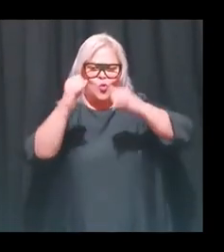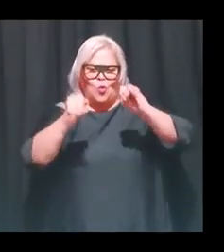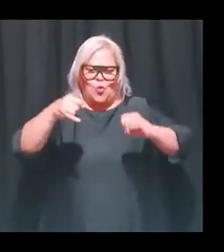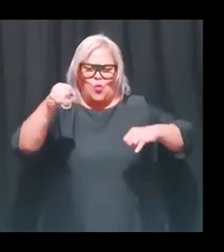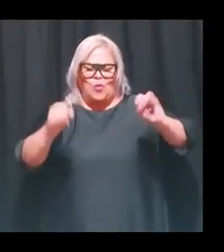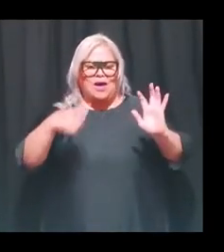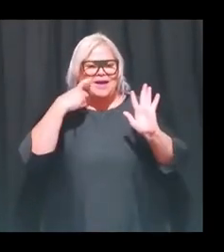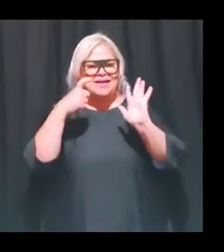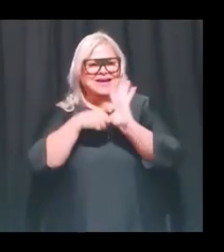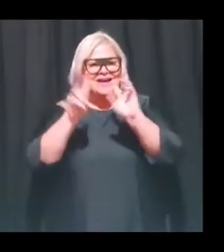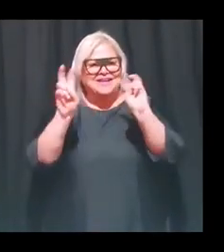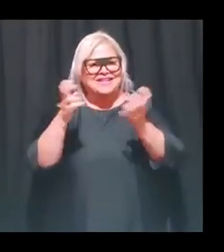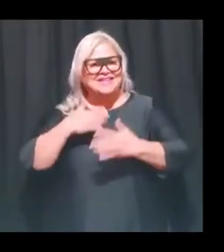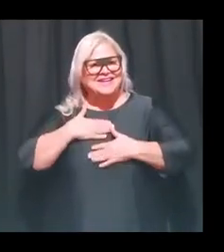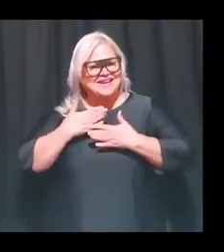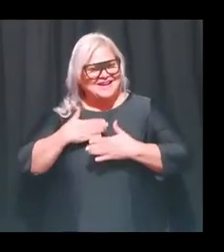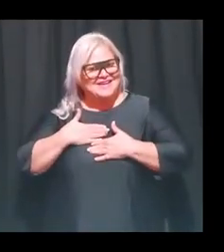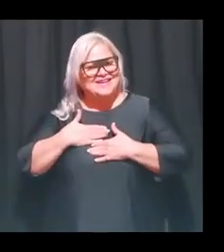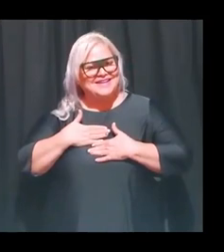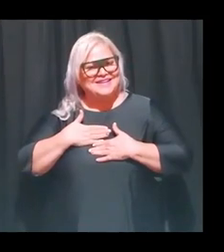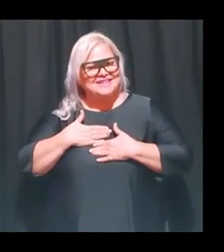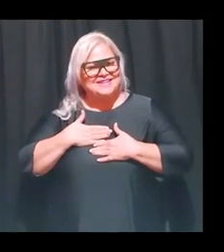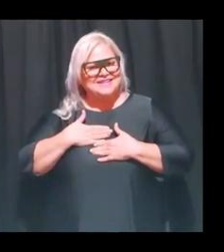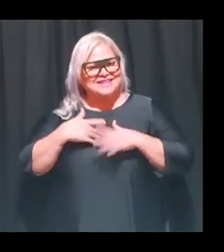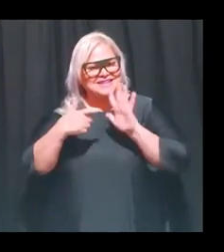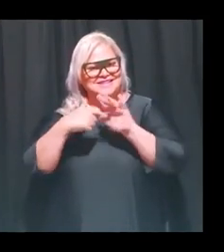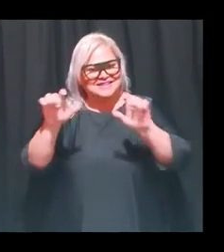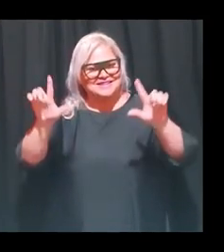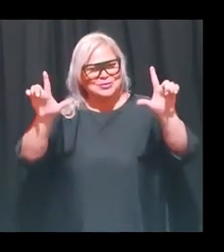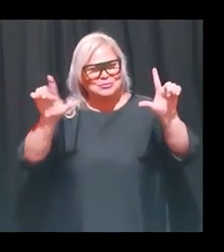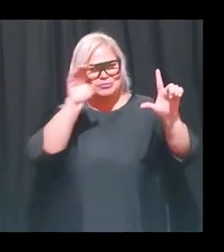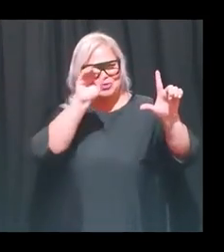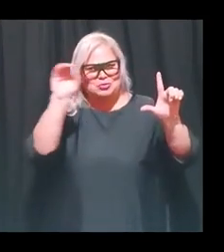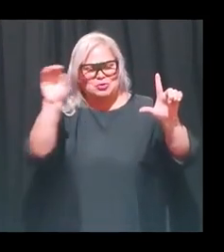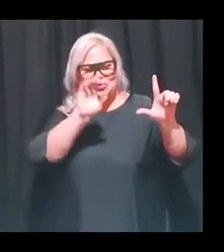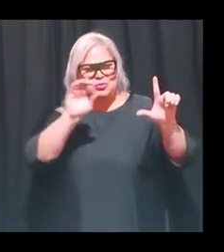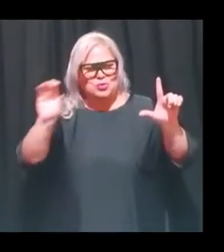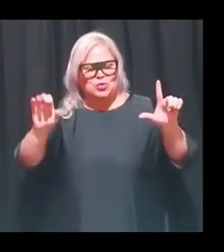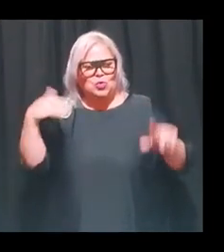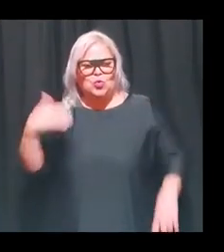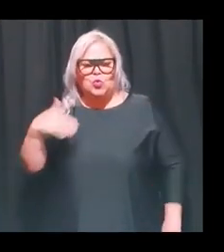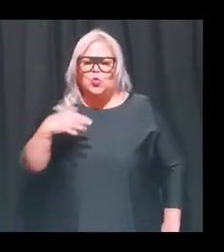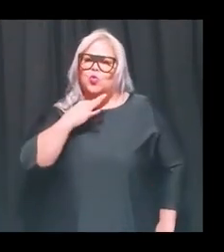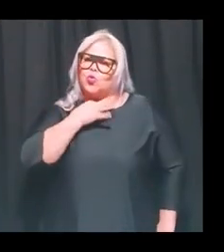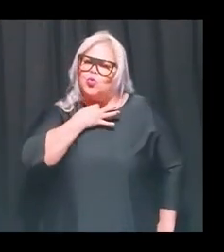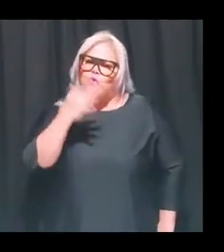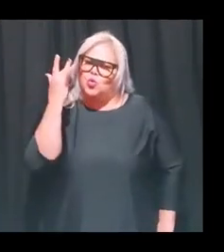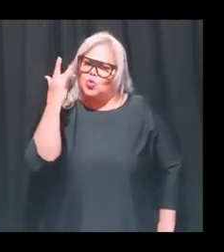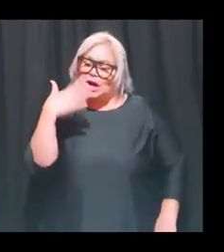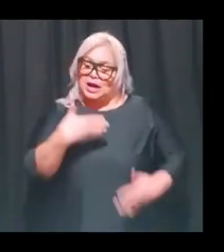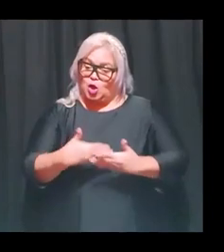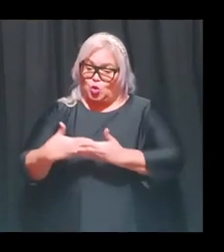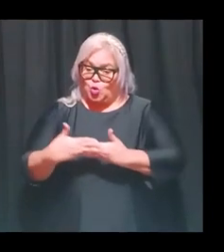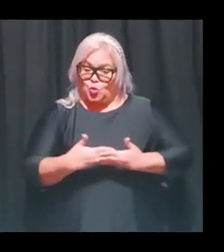nosotros vimos en los otros dibujos de los cuadrantes que hicieron los estudiantes. Y es bien curioso, ¿no? Porque los bebés